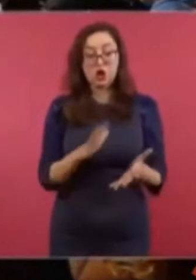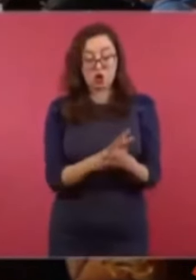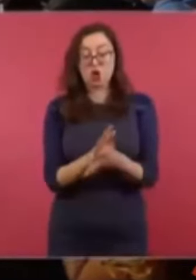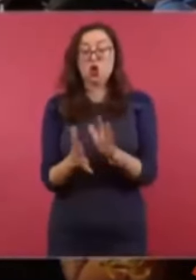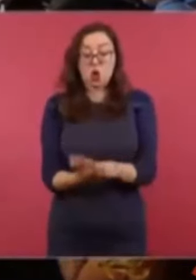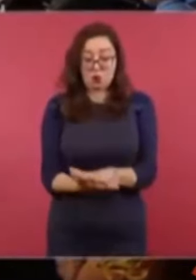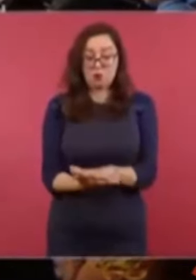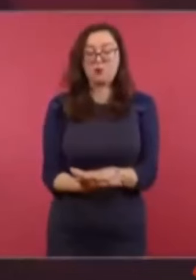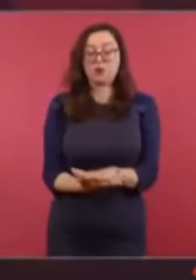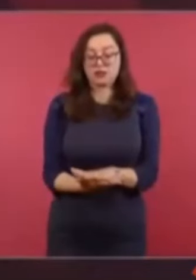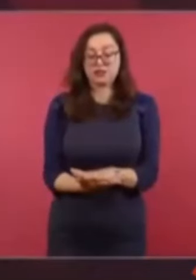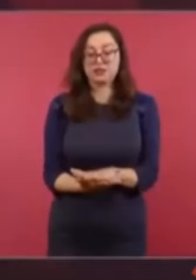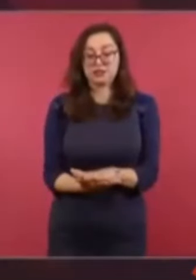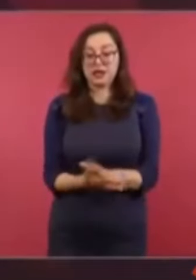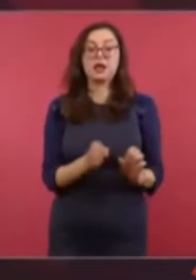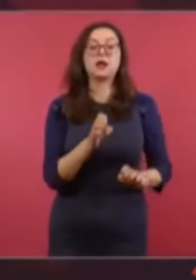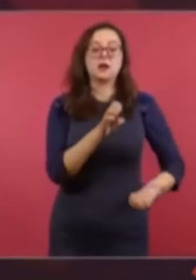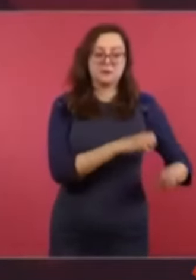autoridades.